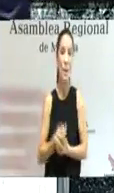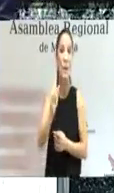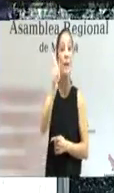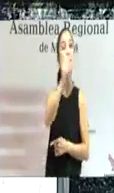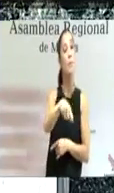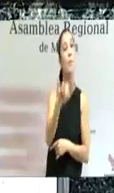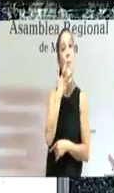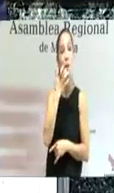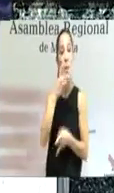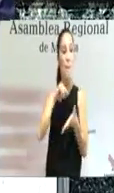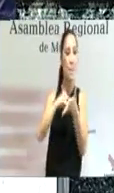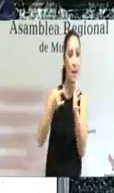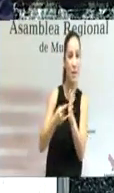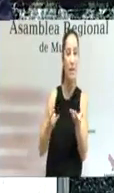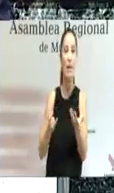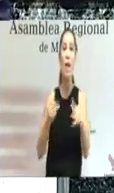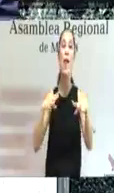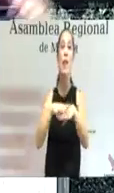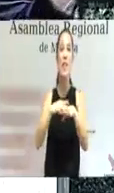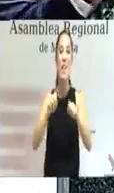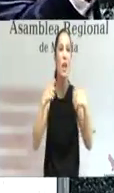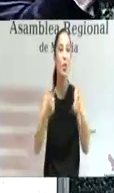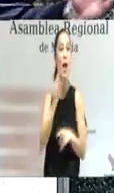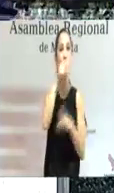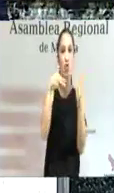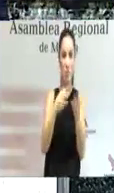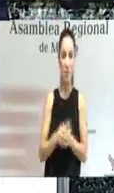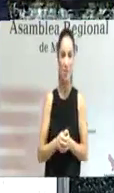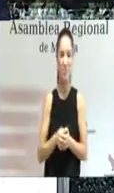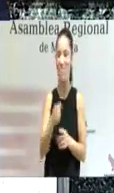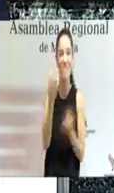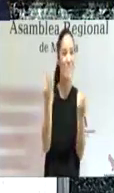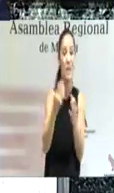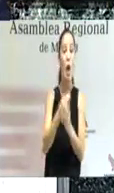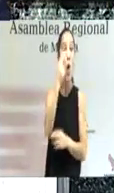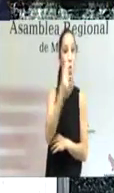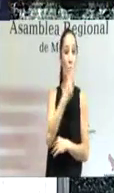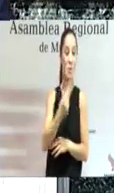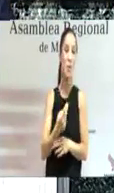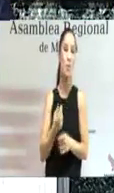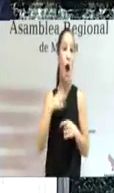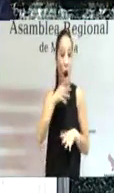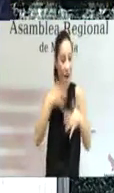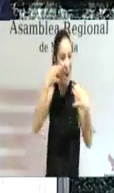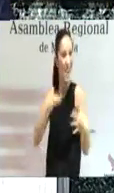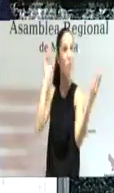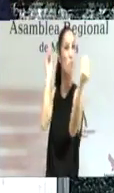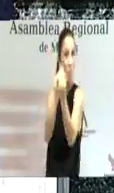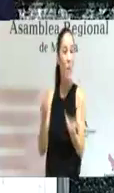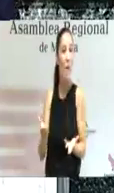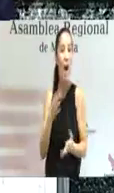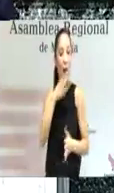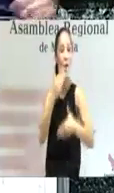planificar la Red Natura 2000, que fue en su día un compromiso y hoy es una realidad en plena ejecución.